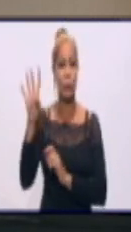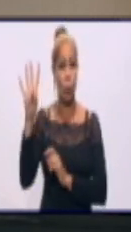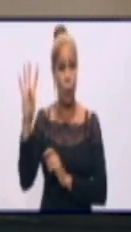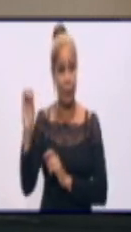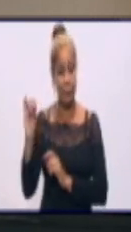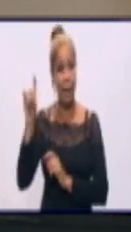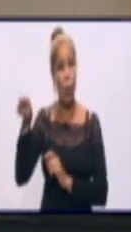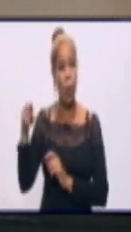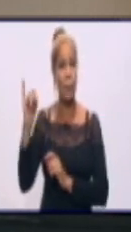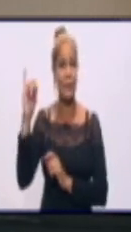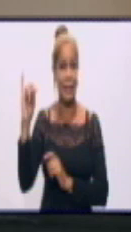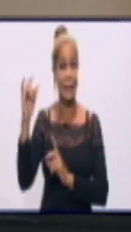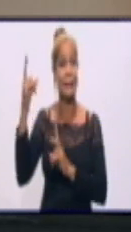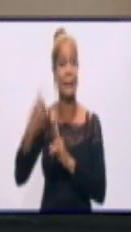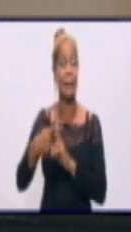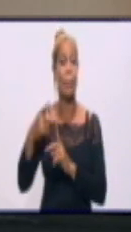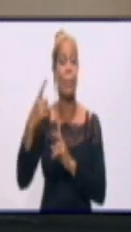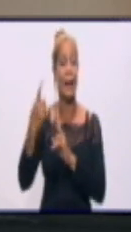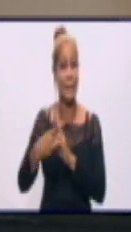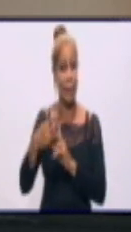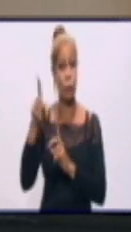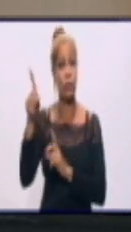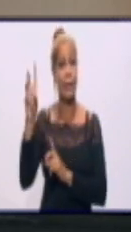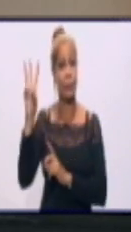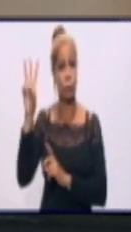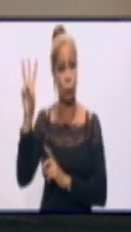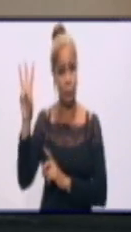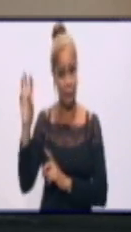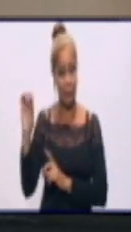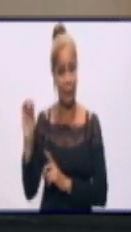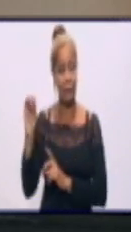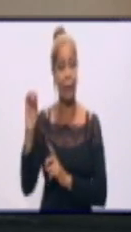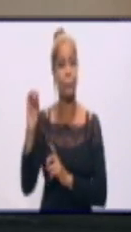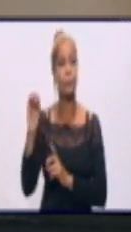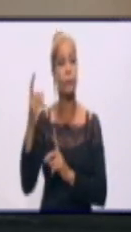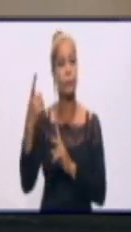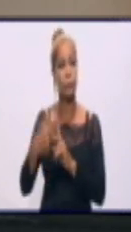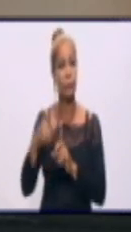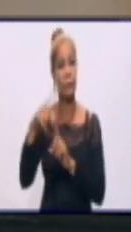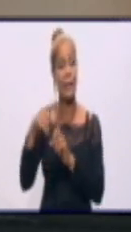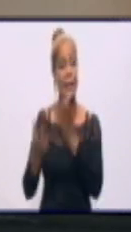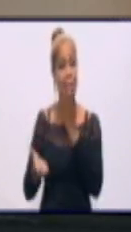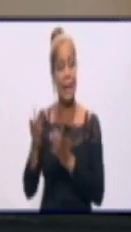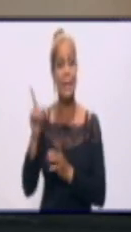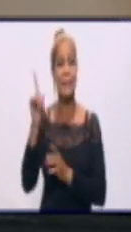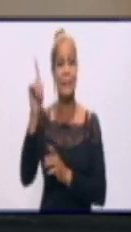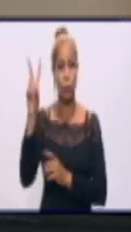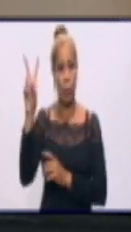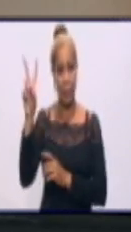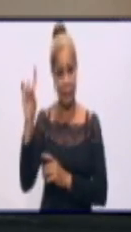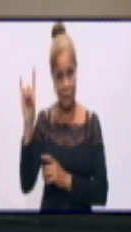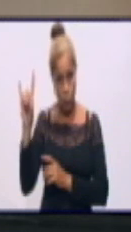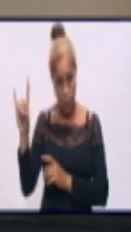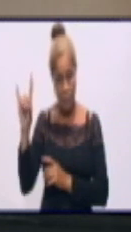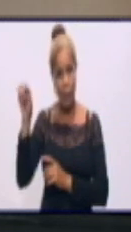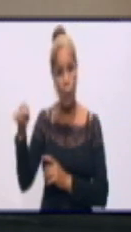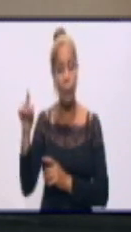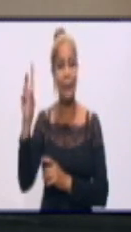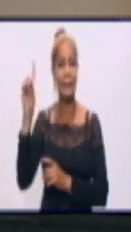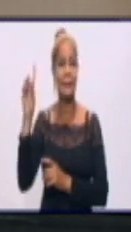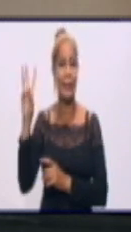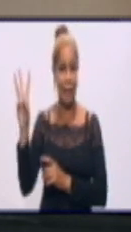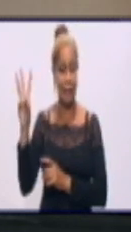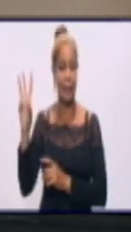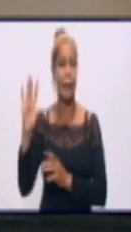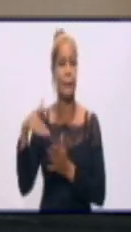Bayamo con 310 casos en los últimos 15 días y una tasa de 129,7. Son los municipios hoy con mayor tasa. Bueno, y